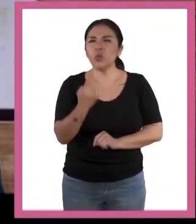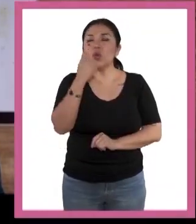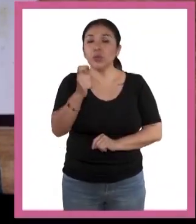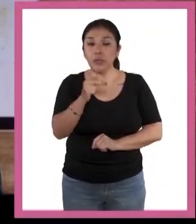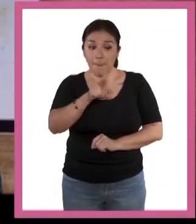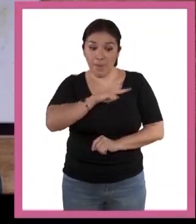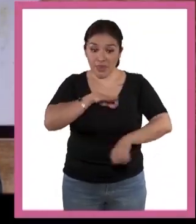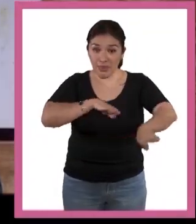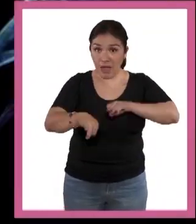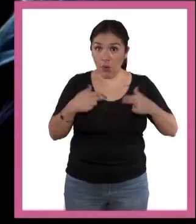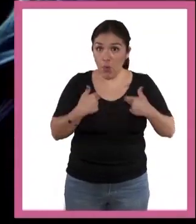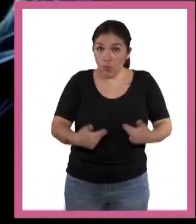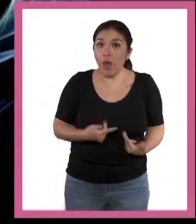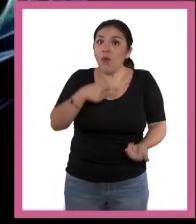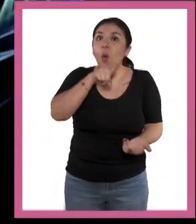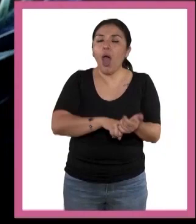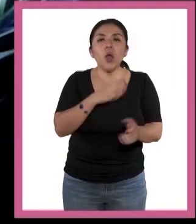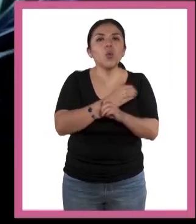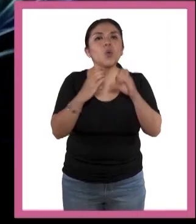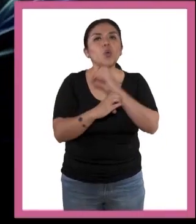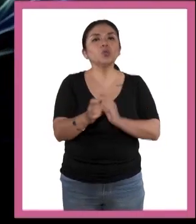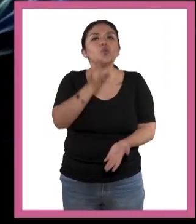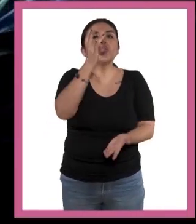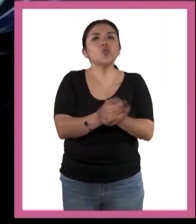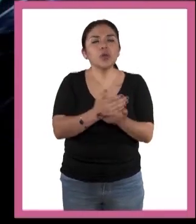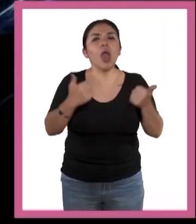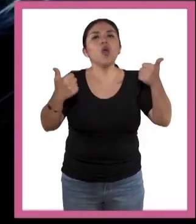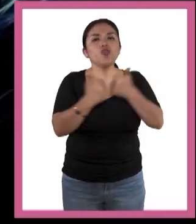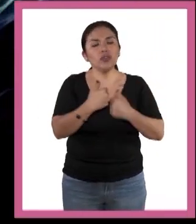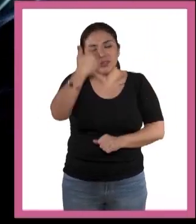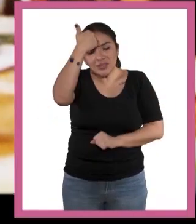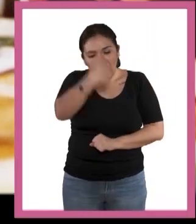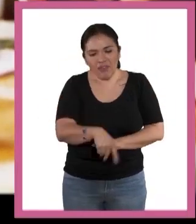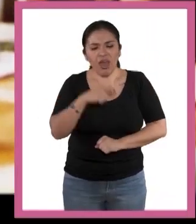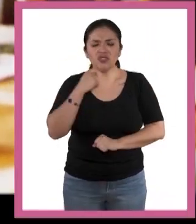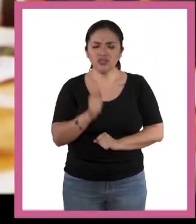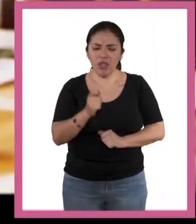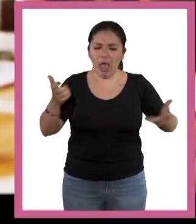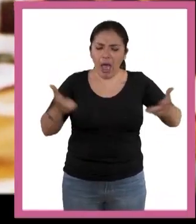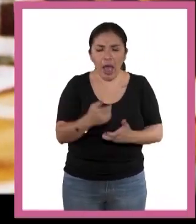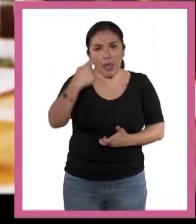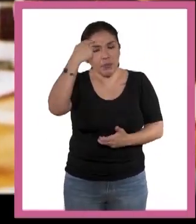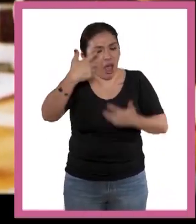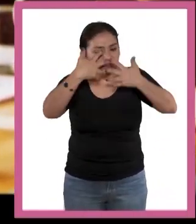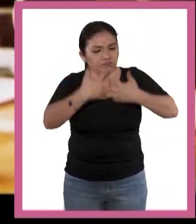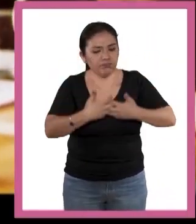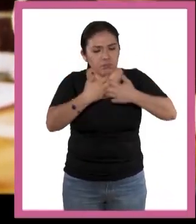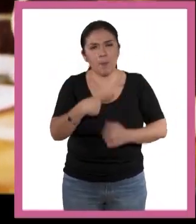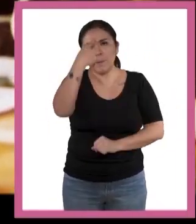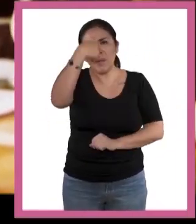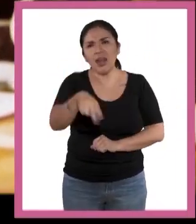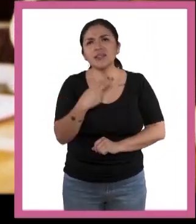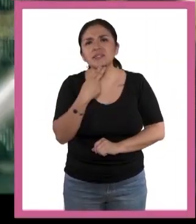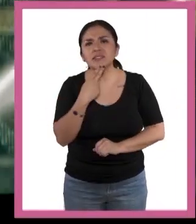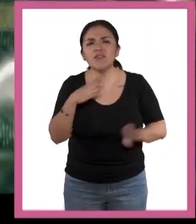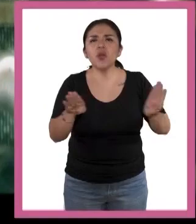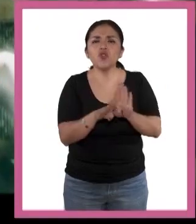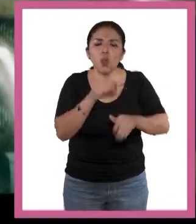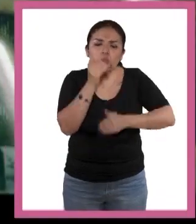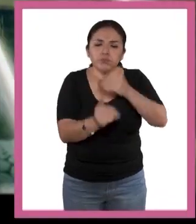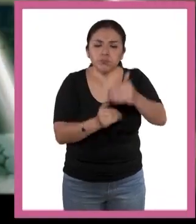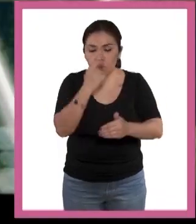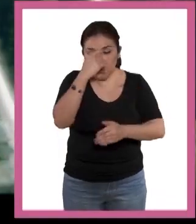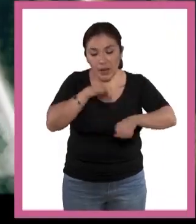trabajo implica cosas únicas, conciencia de lo que se hace y para qué, diseño del proceso de trabajo